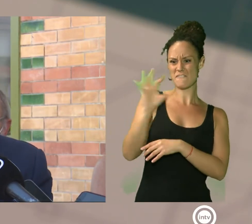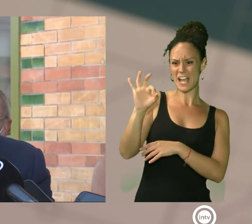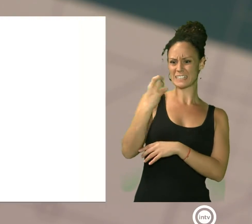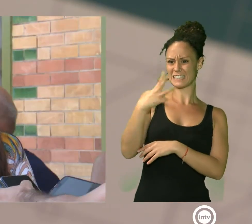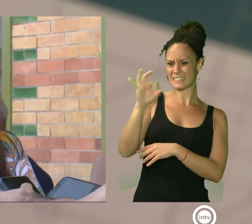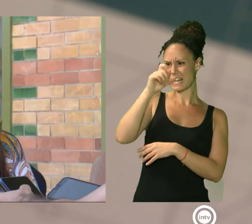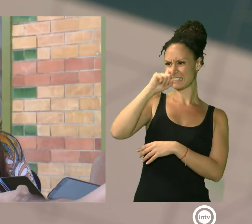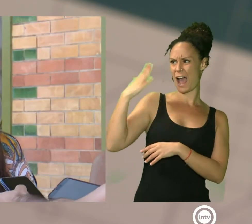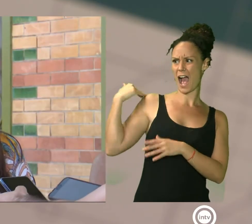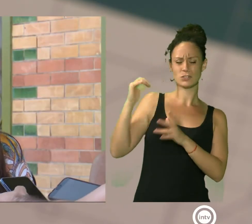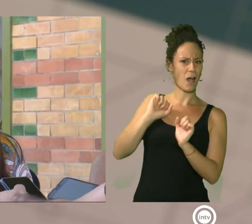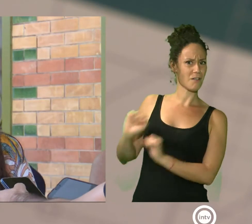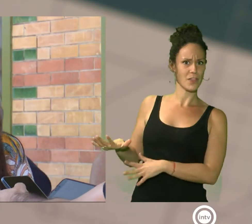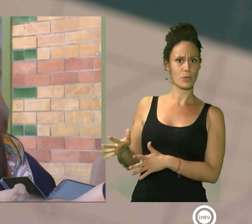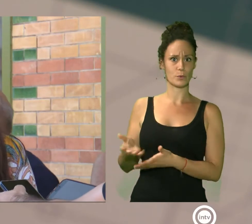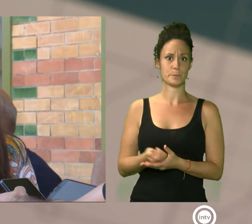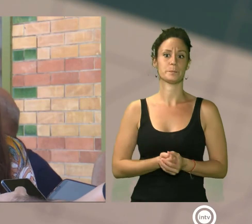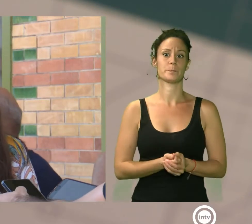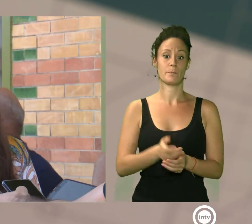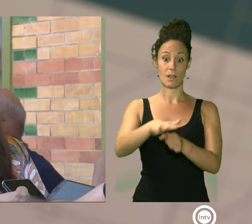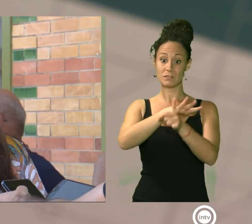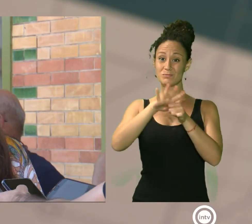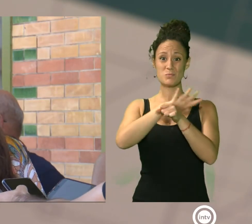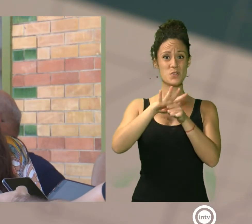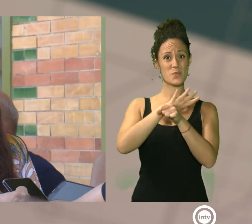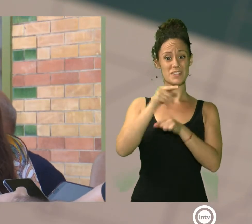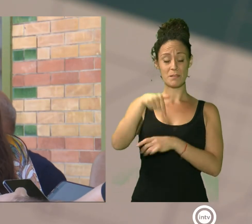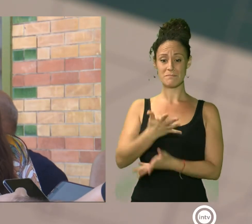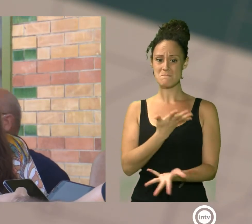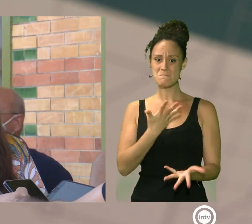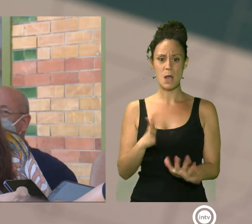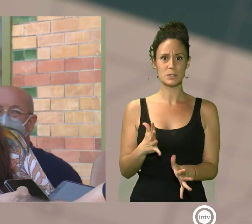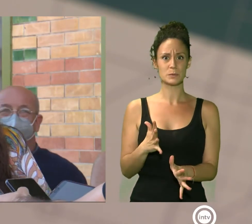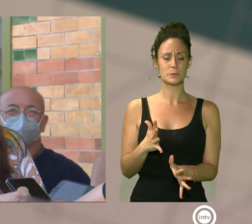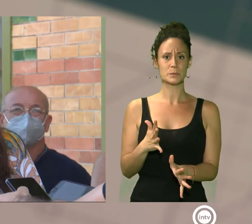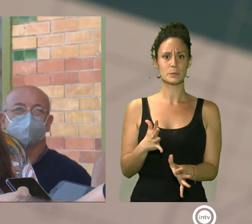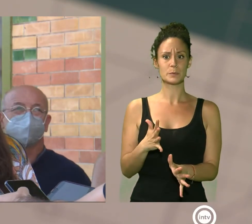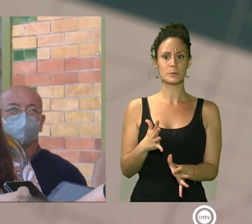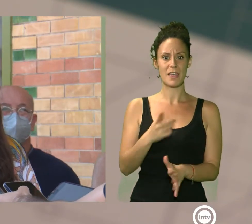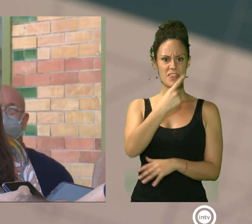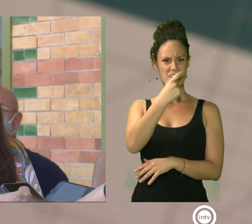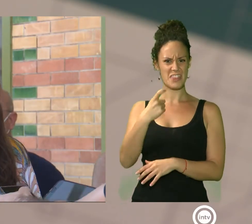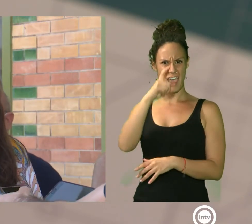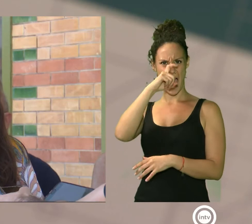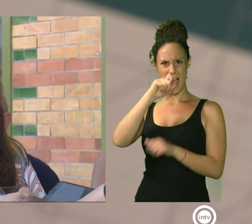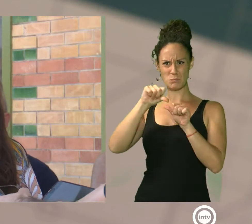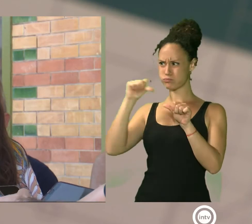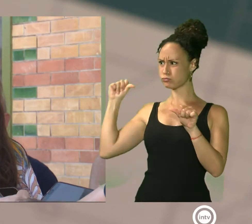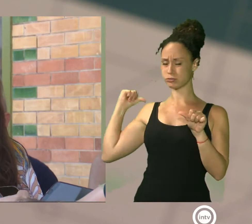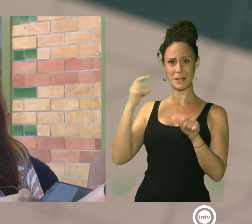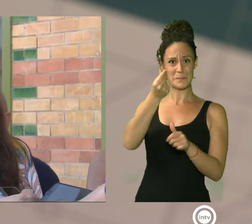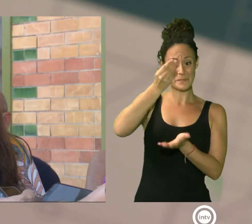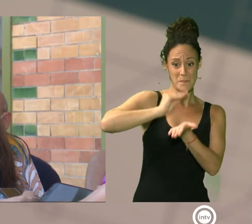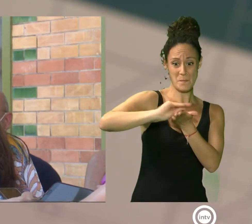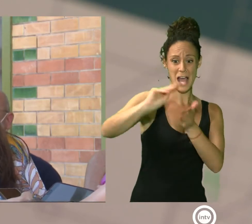balones fuera. Somos una provincia en la que se estima que se ha estado aproximadamente más de 100 años sin invertir un solo euro en materia